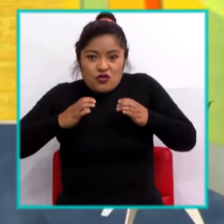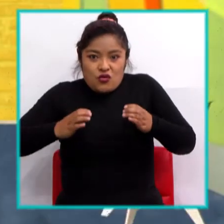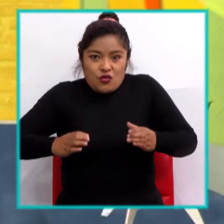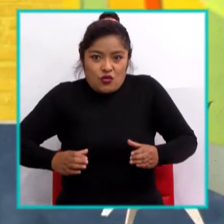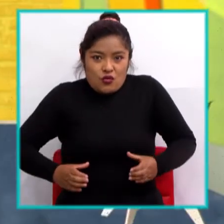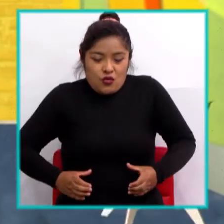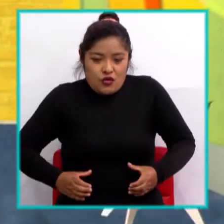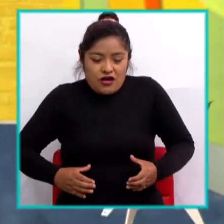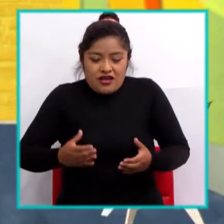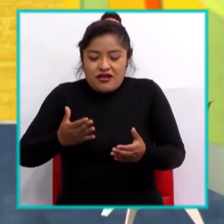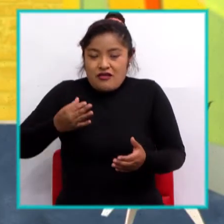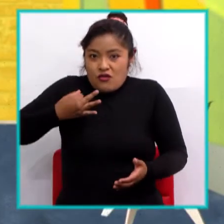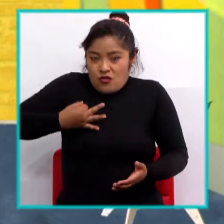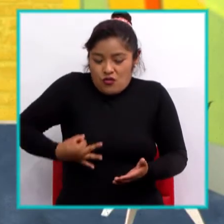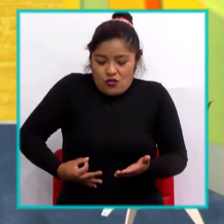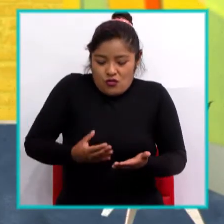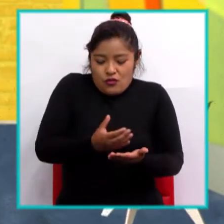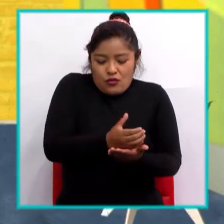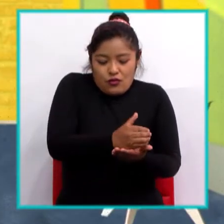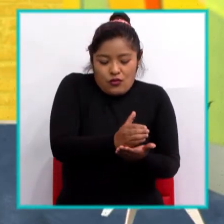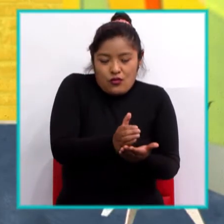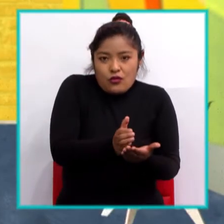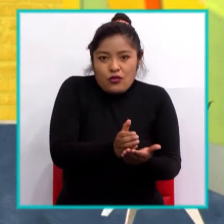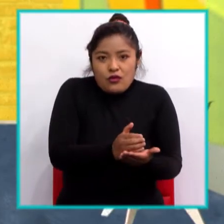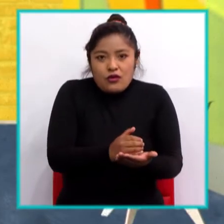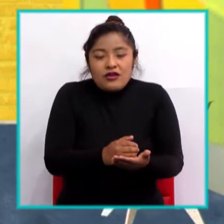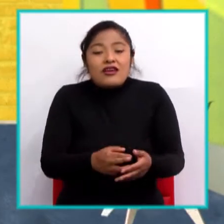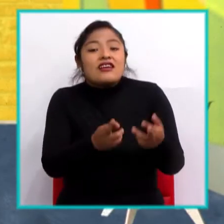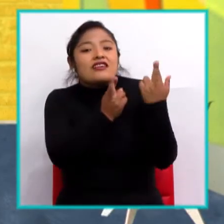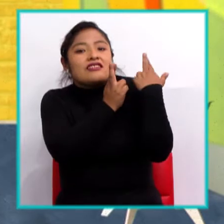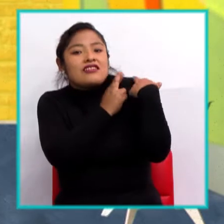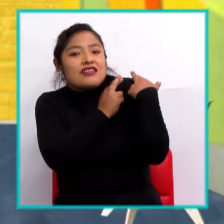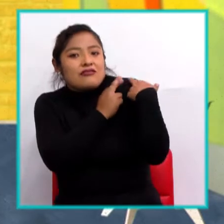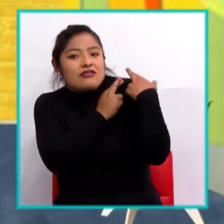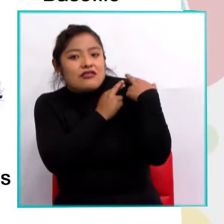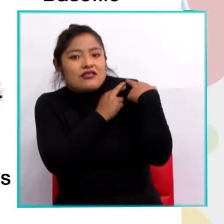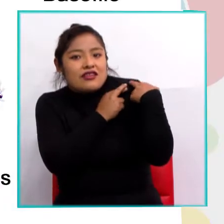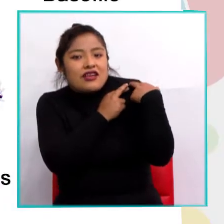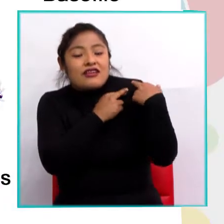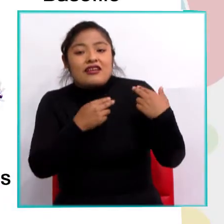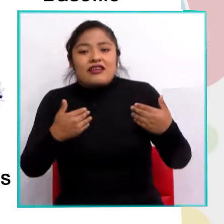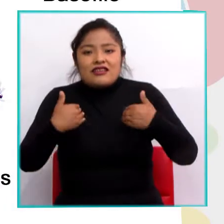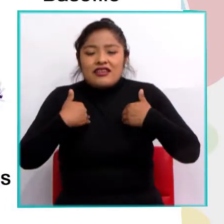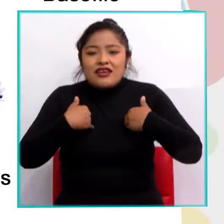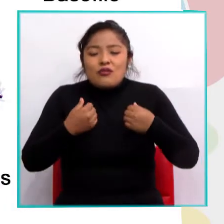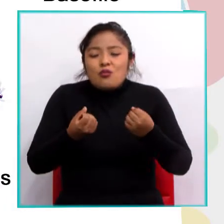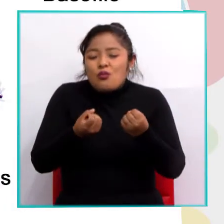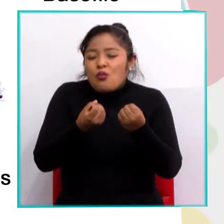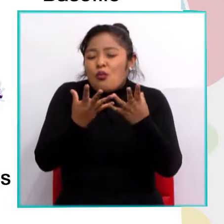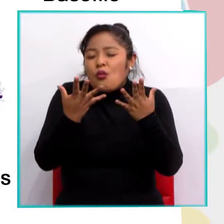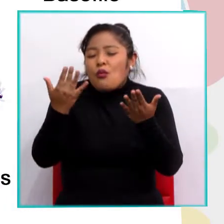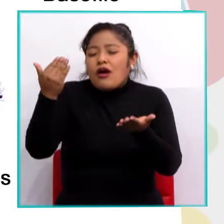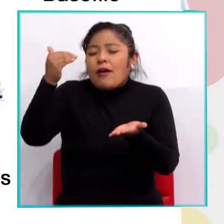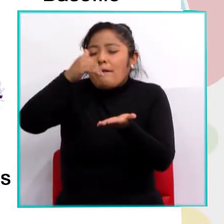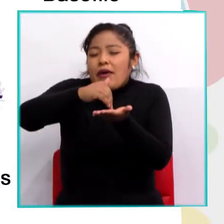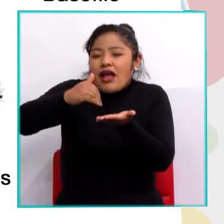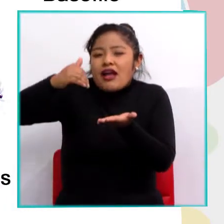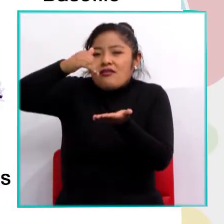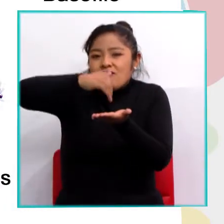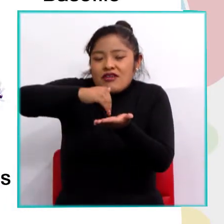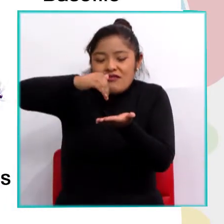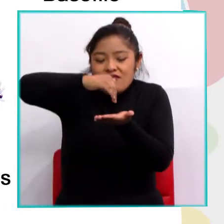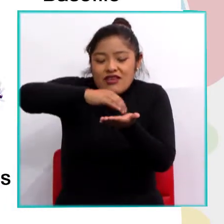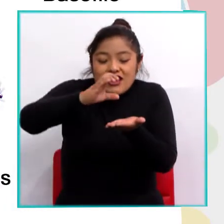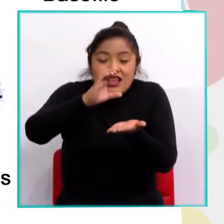va a depender de que haya miles y millones de células que van a componer y que van a